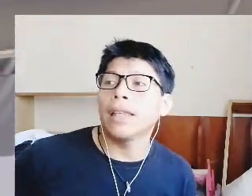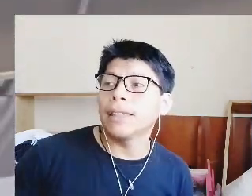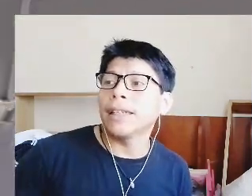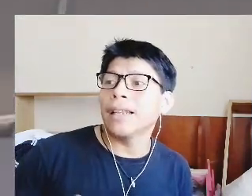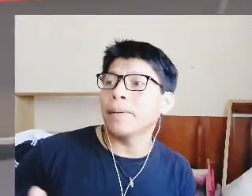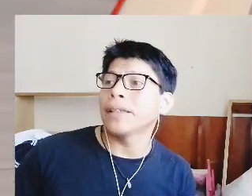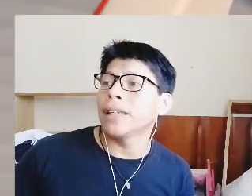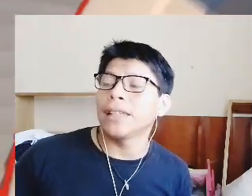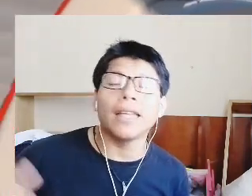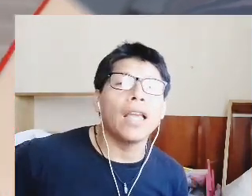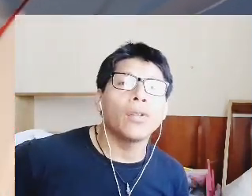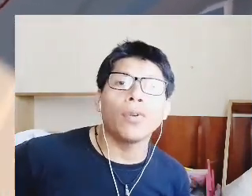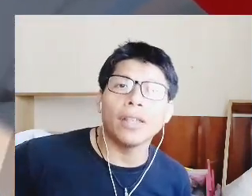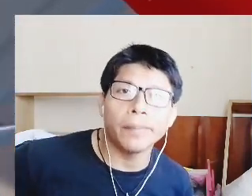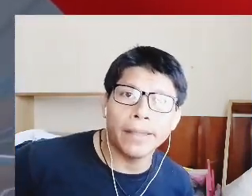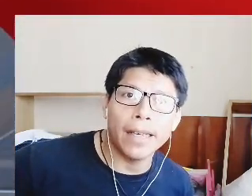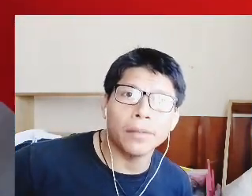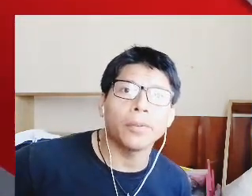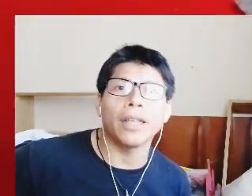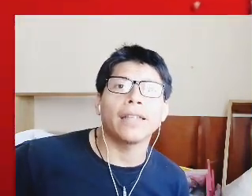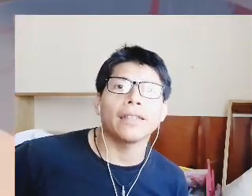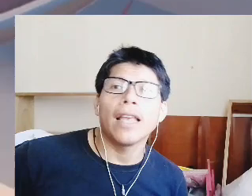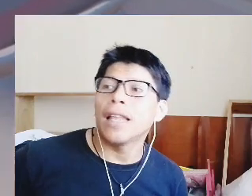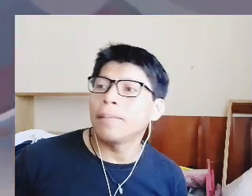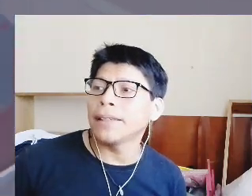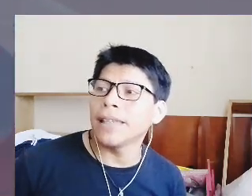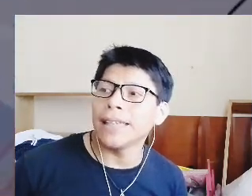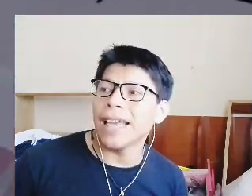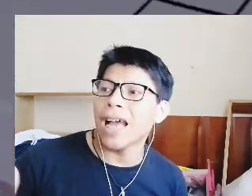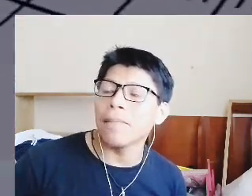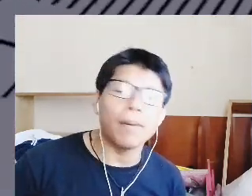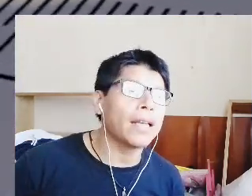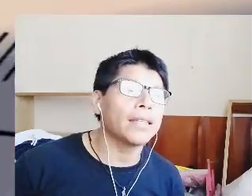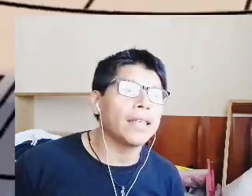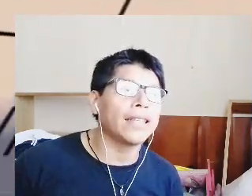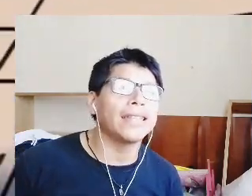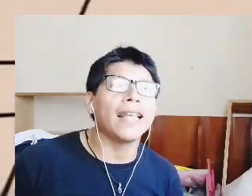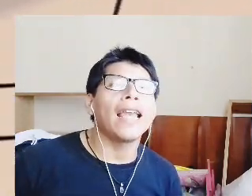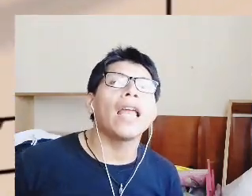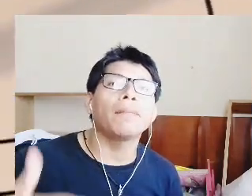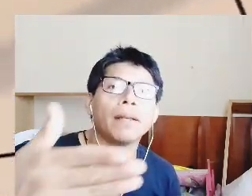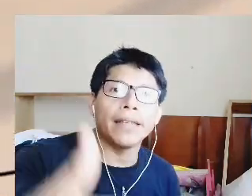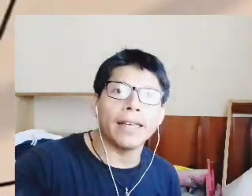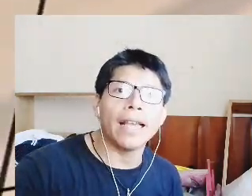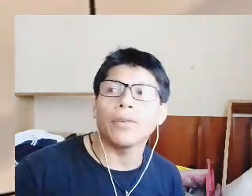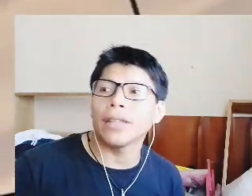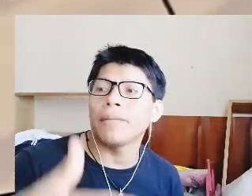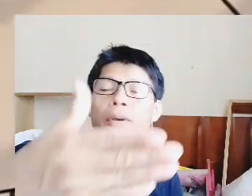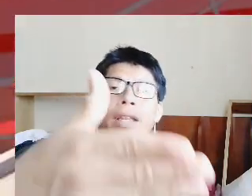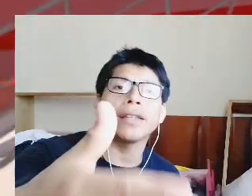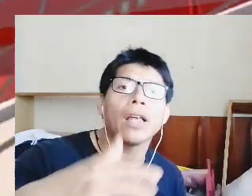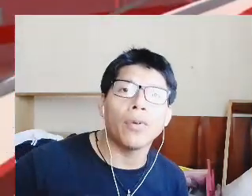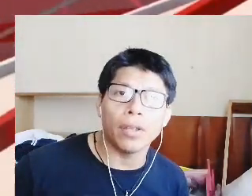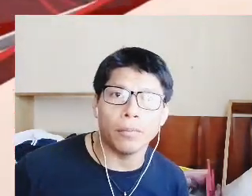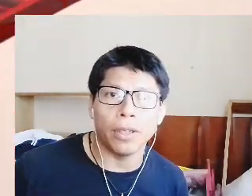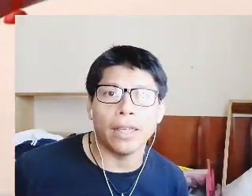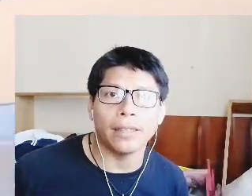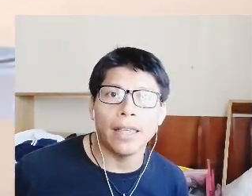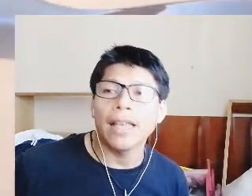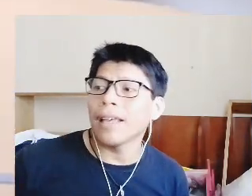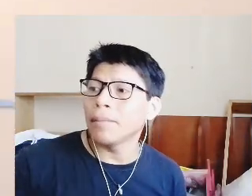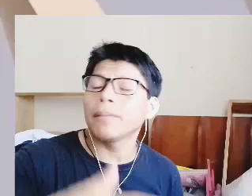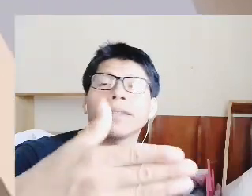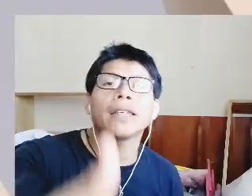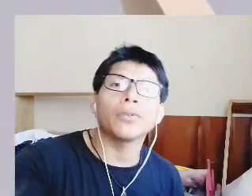de decir que el presidente no respeta a las mujeres el presidente aparte de ser el patriarcado es el violentador de